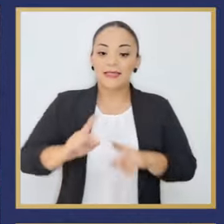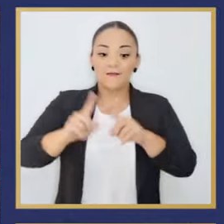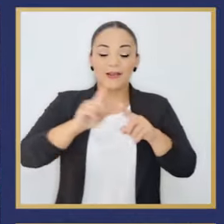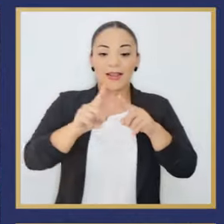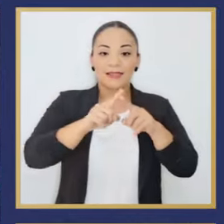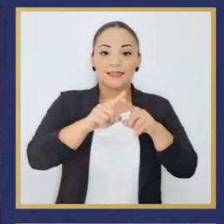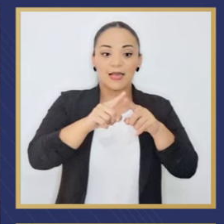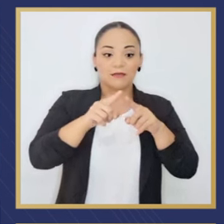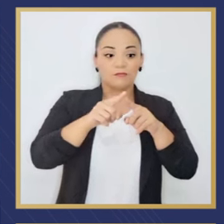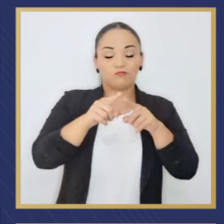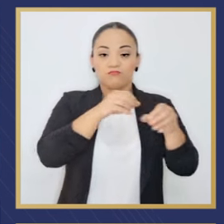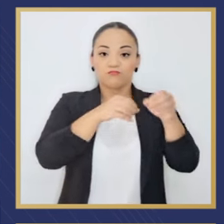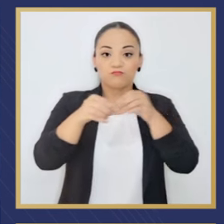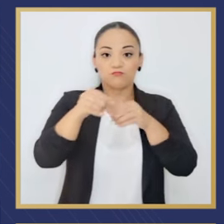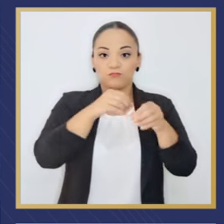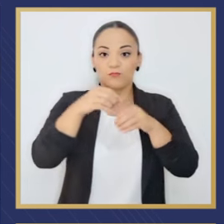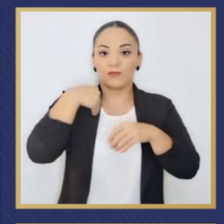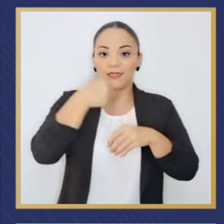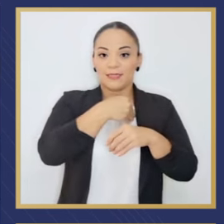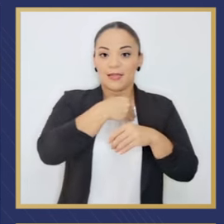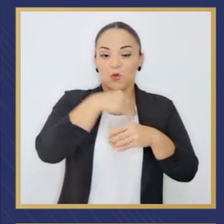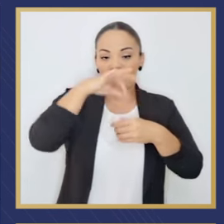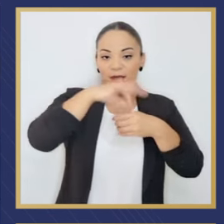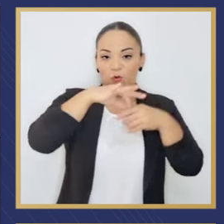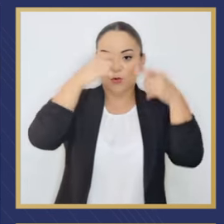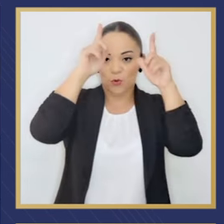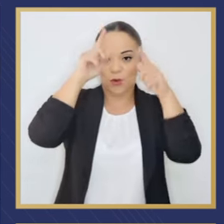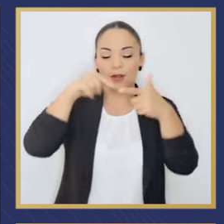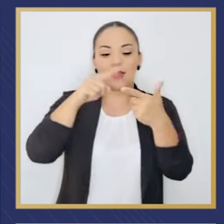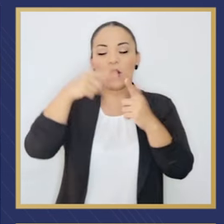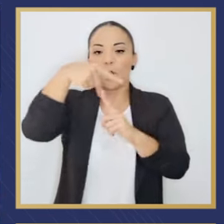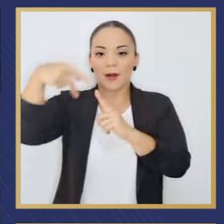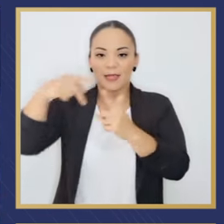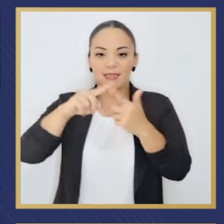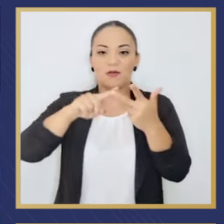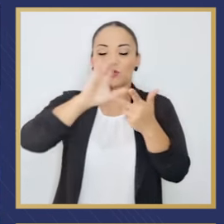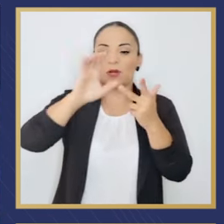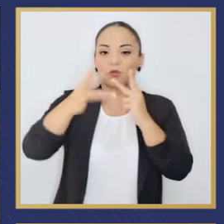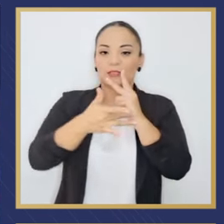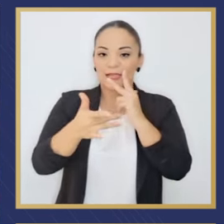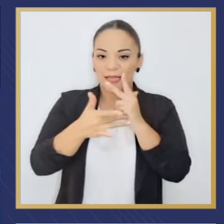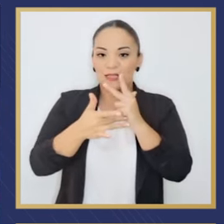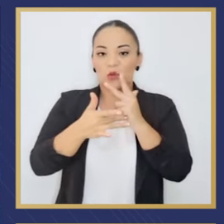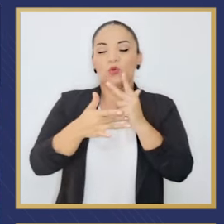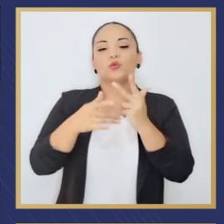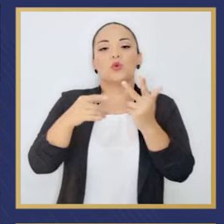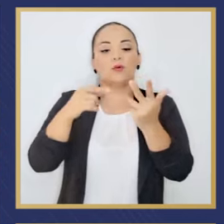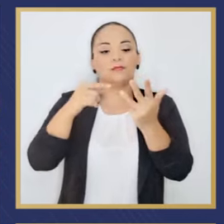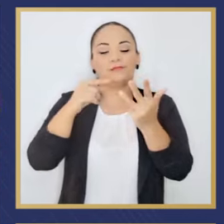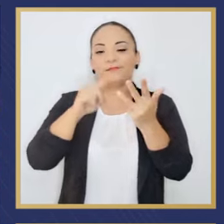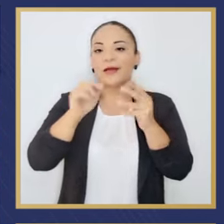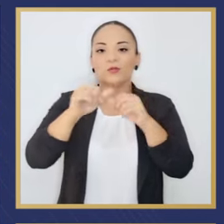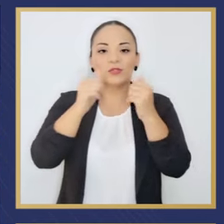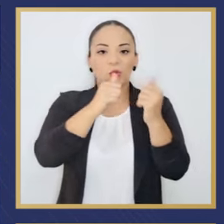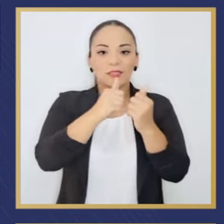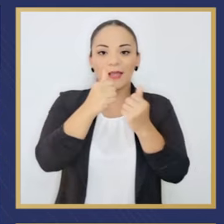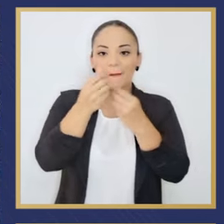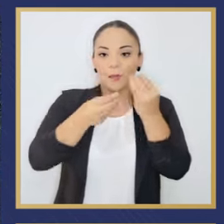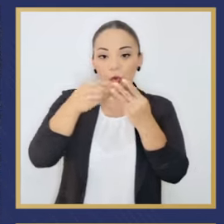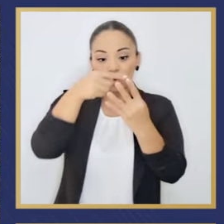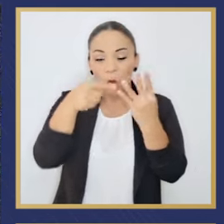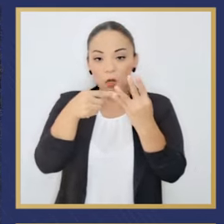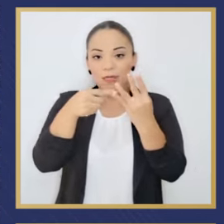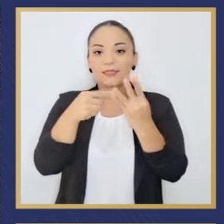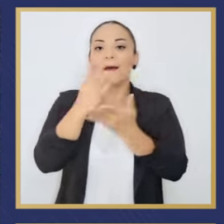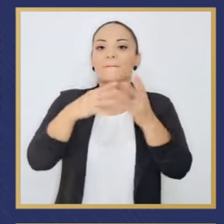agencias de extensión agropecuaria del Ministerio de Agricultura y Ganadería, cooperativas, colegios técnicos profesionales, asociaciones de productores,